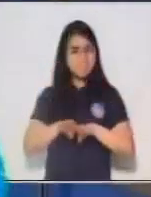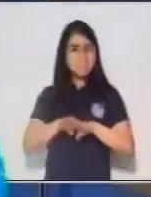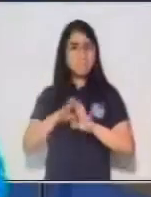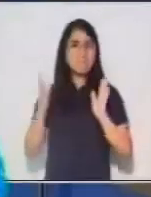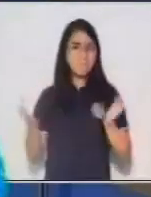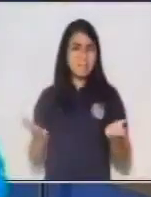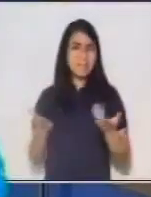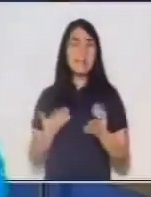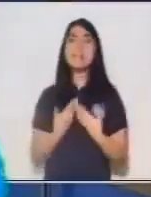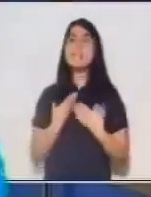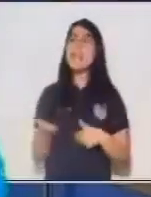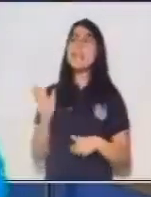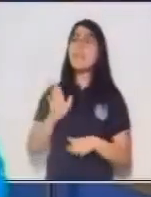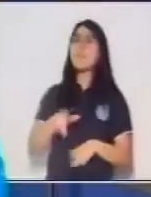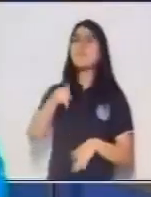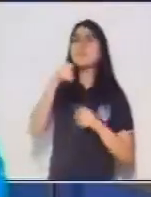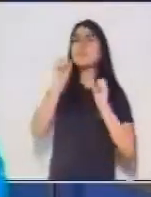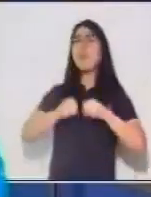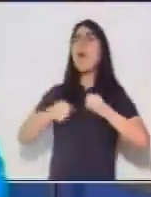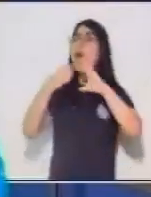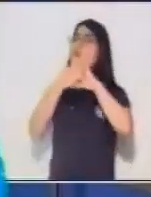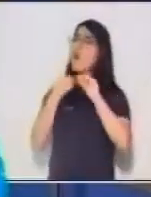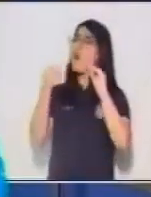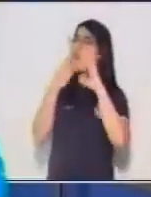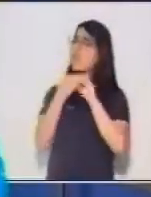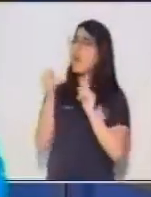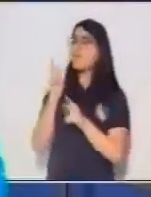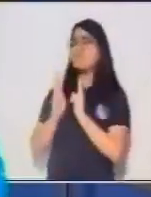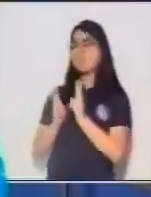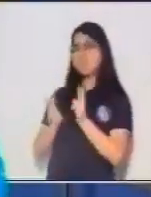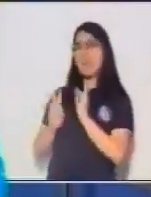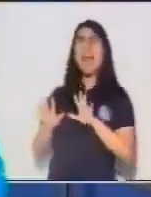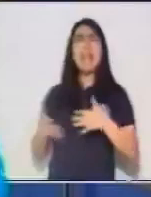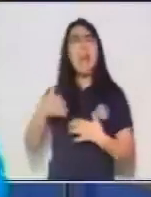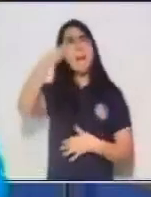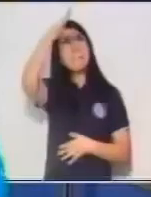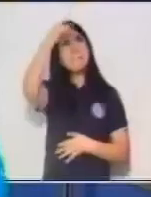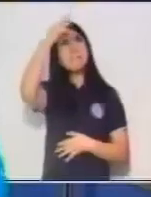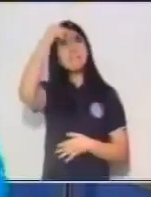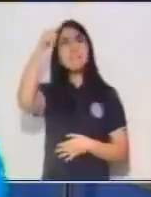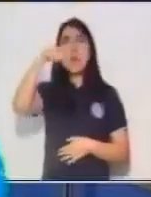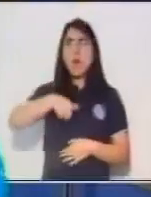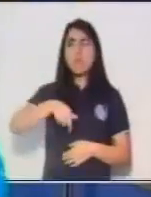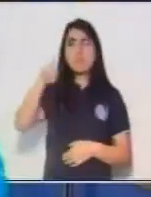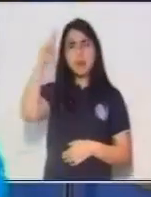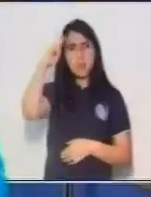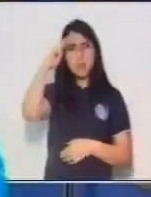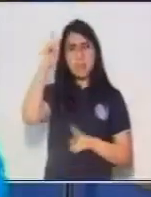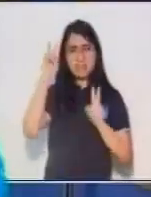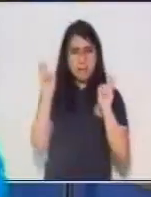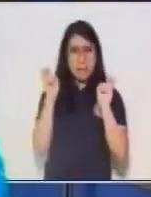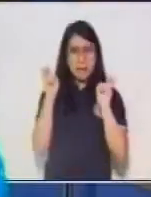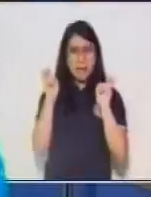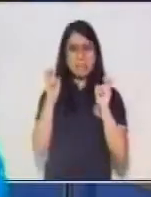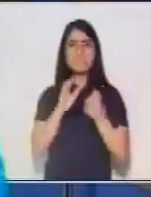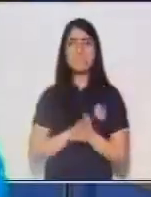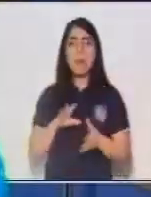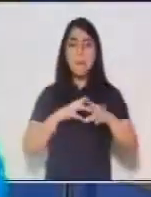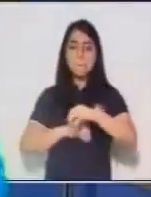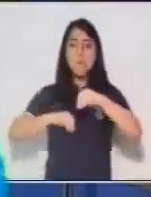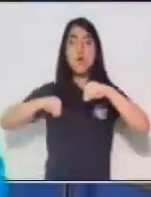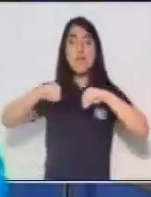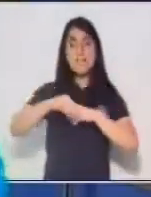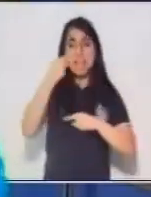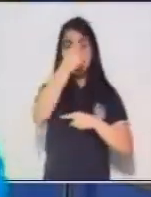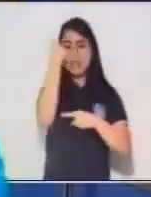Y comenta con quienes estés, qué fue lo que aprendiste hoy. Hoy trabajamos sobre el tema de modificadores del sujeto y